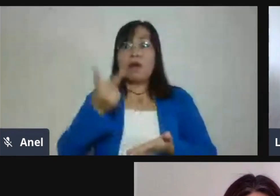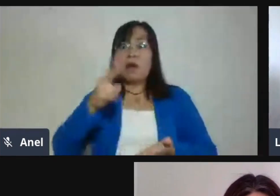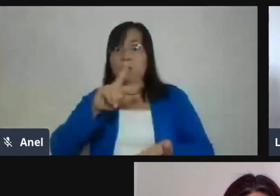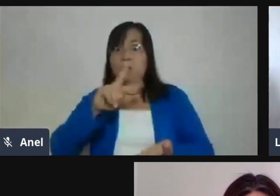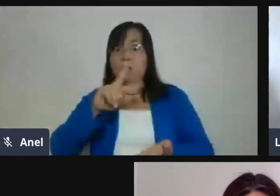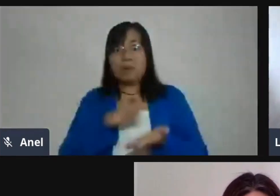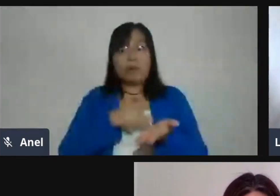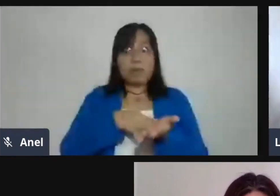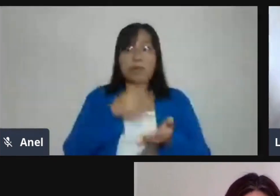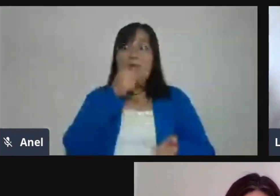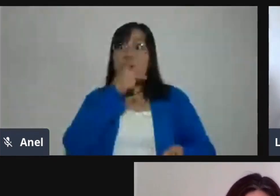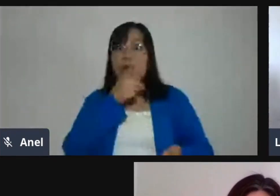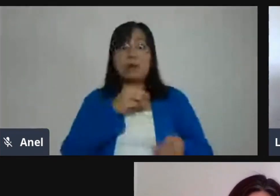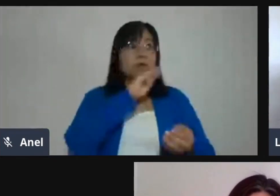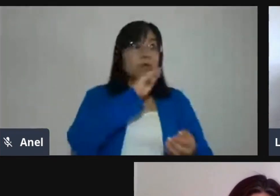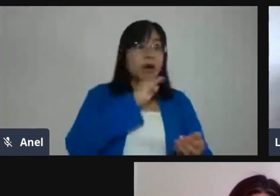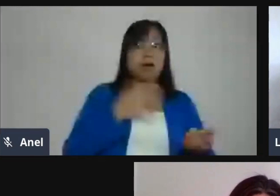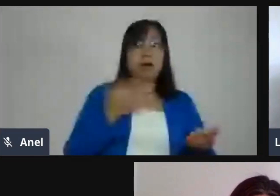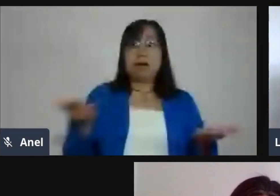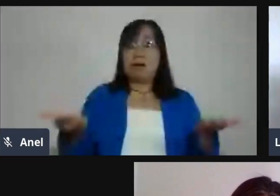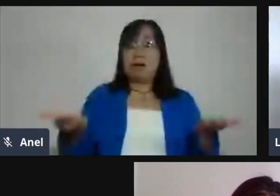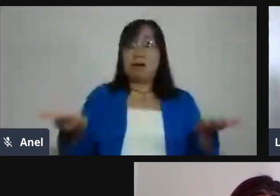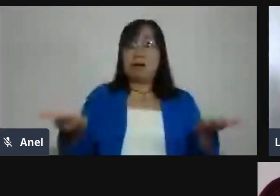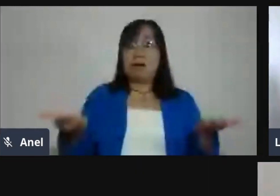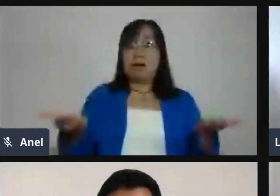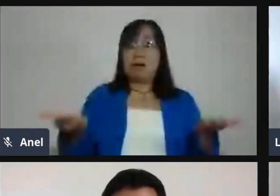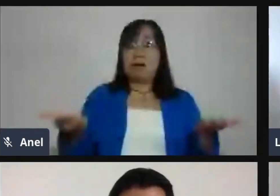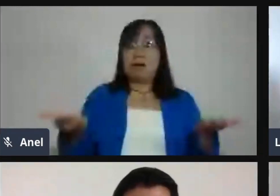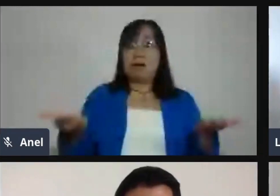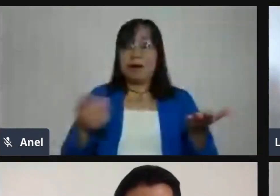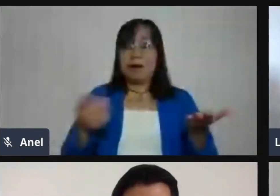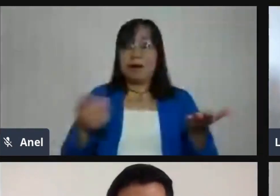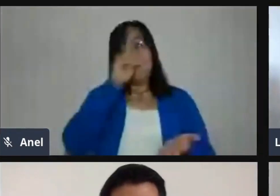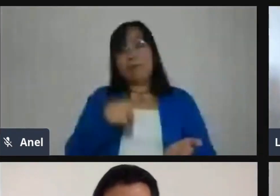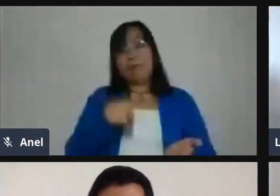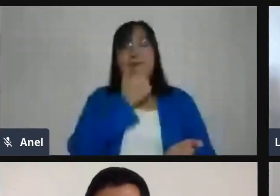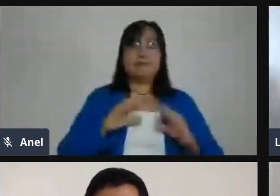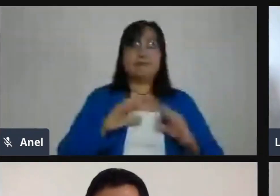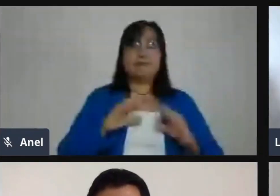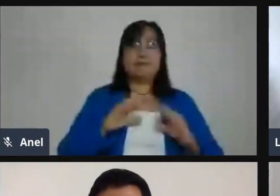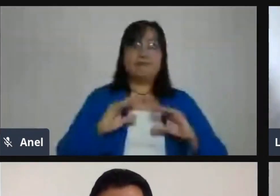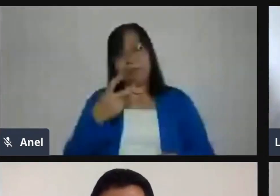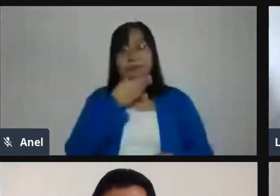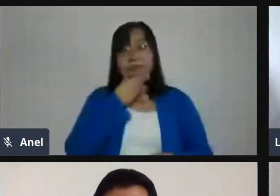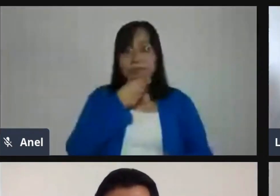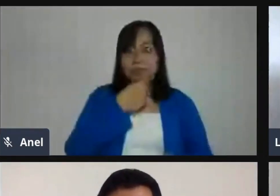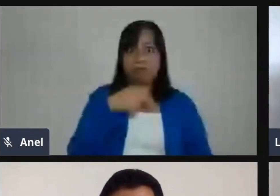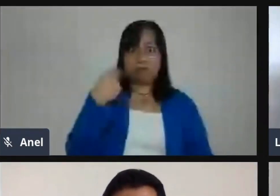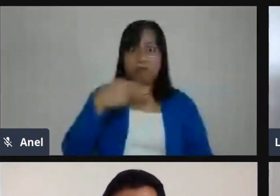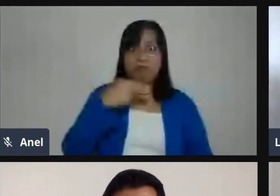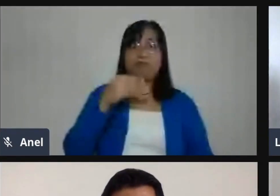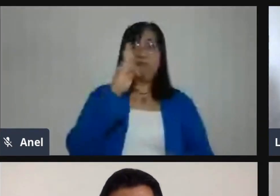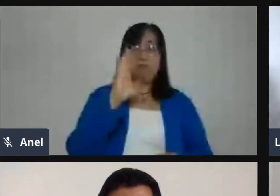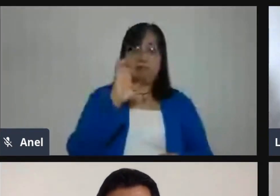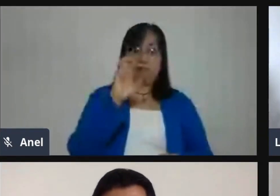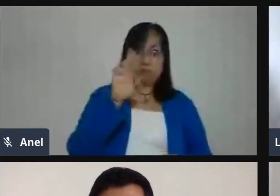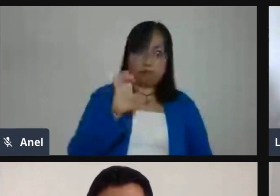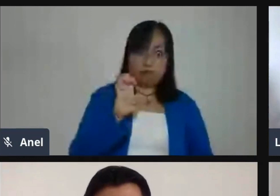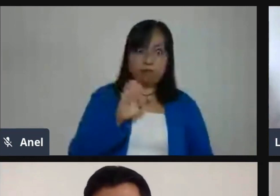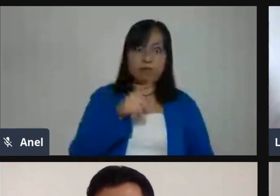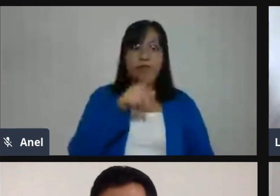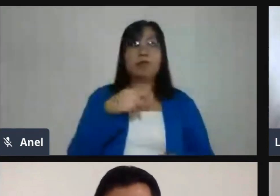Nuestro siguiente presentador es Federico Montesdeoca. ¿Cómo estás, Federico? Federico